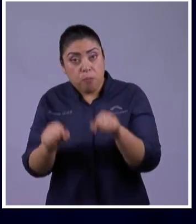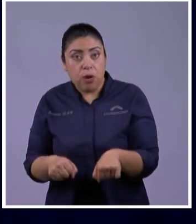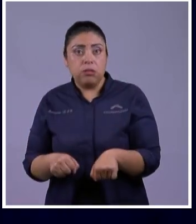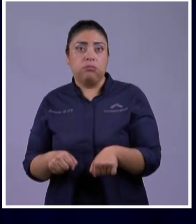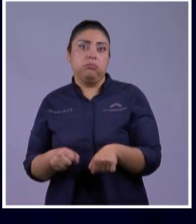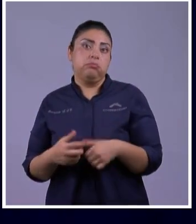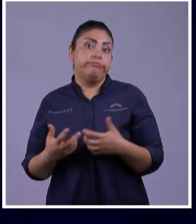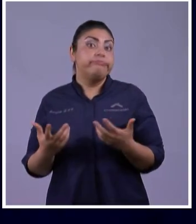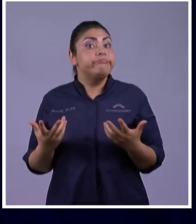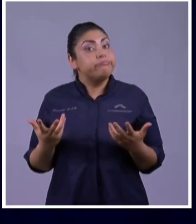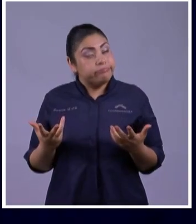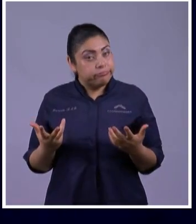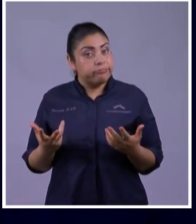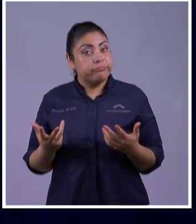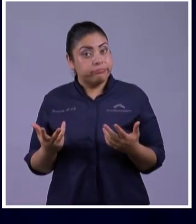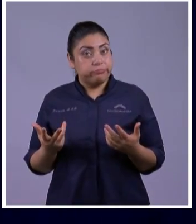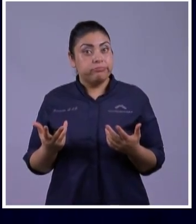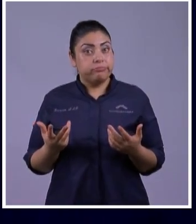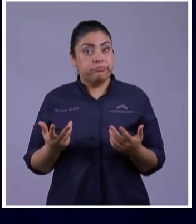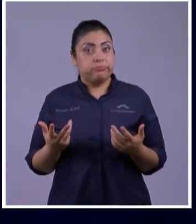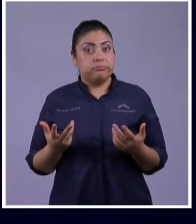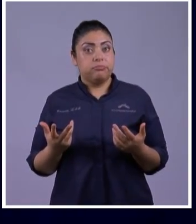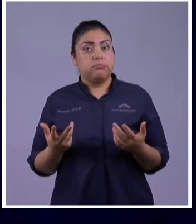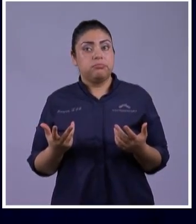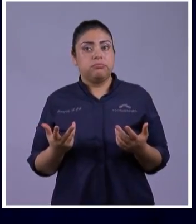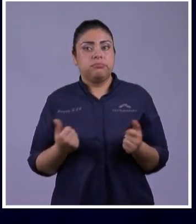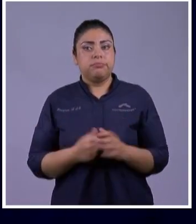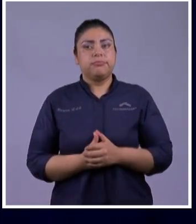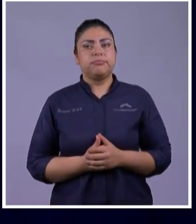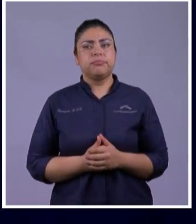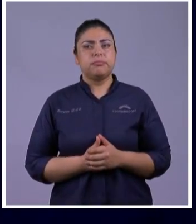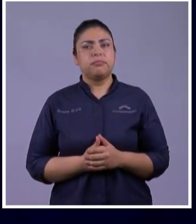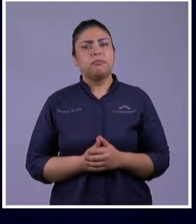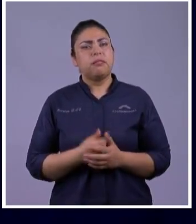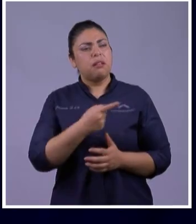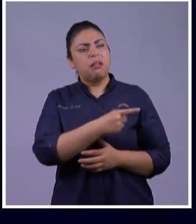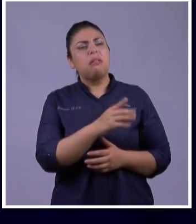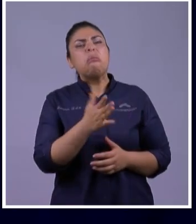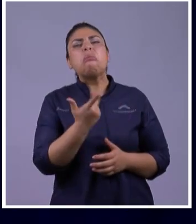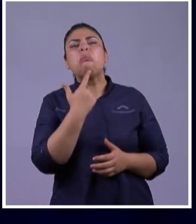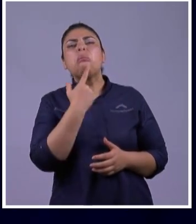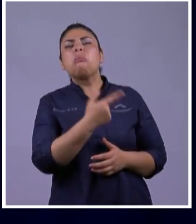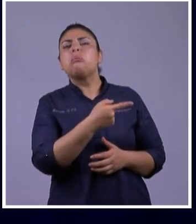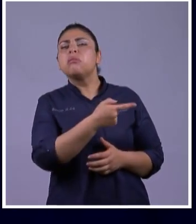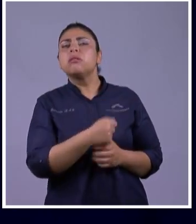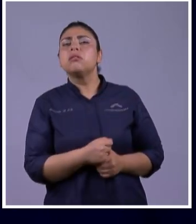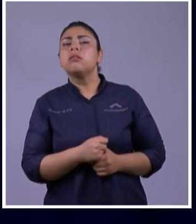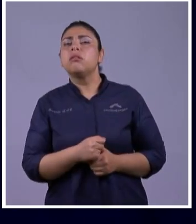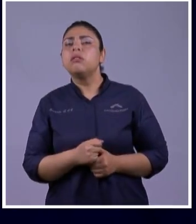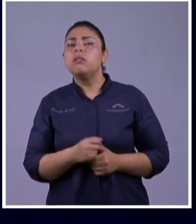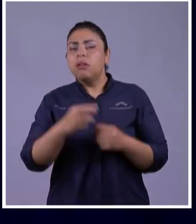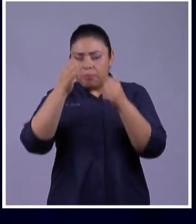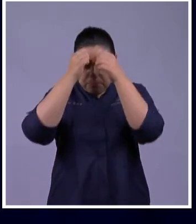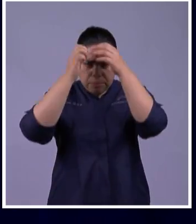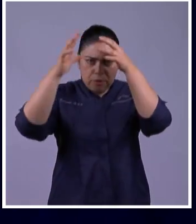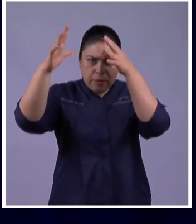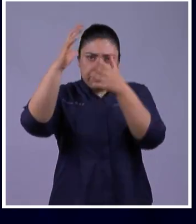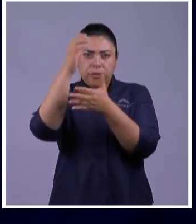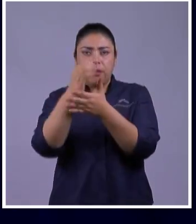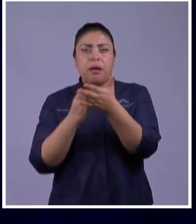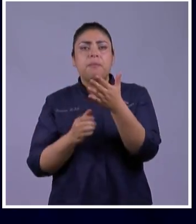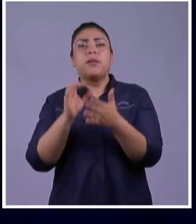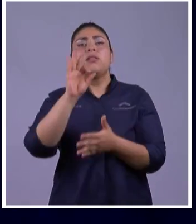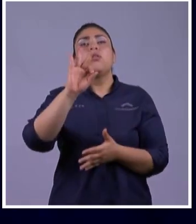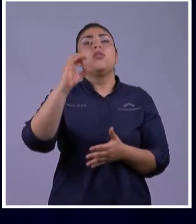y para darte una idea quién dijo esto en proverbios 32 dice proverbios